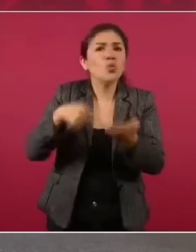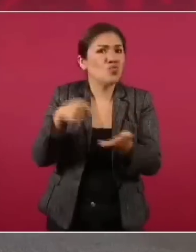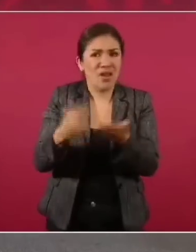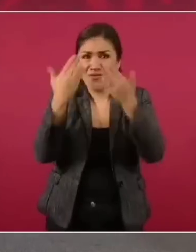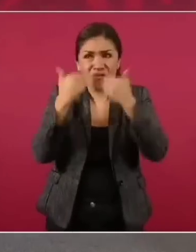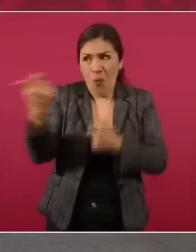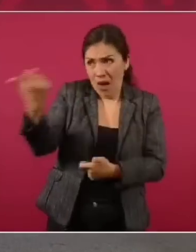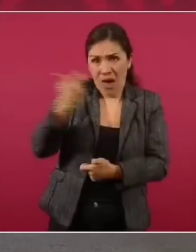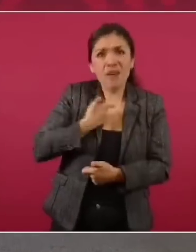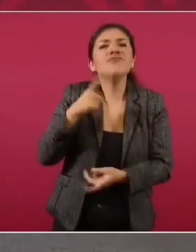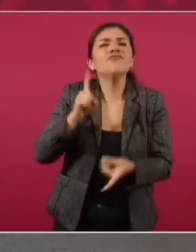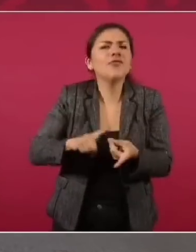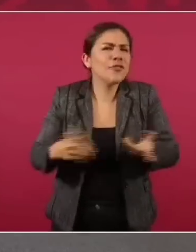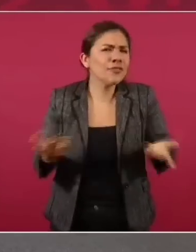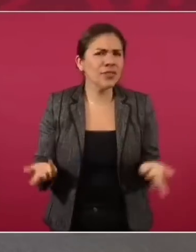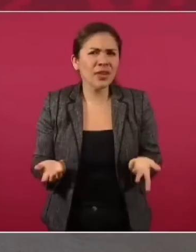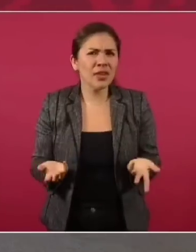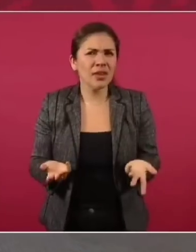ingresos.